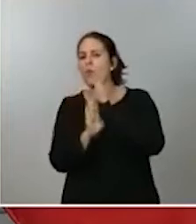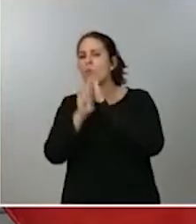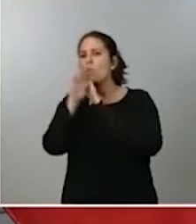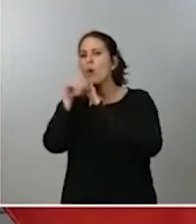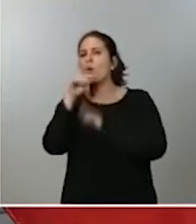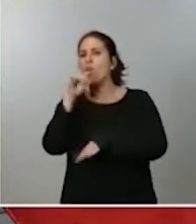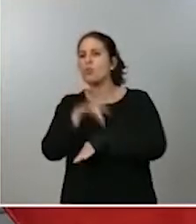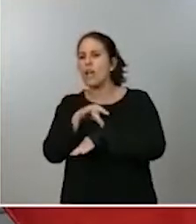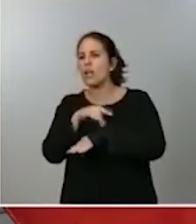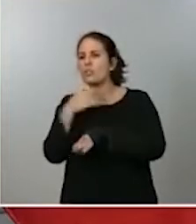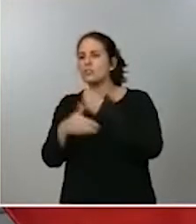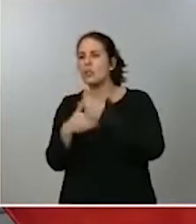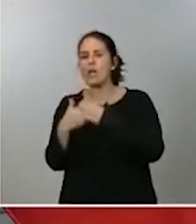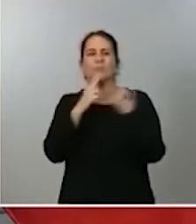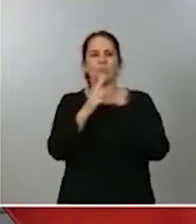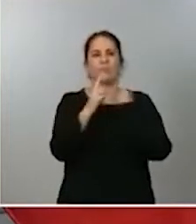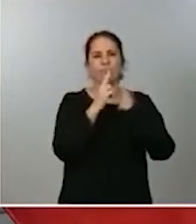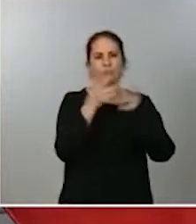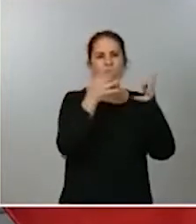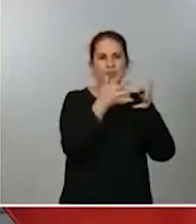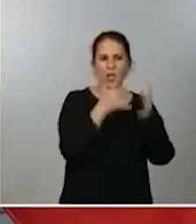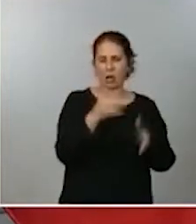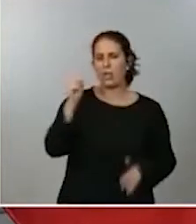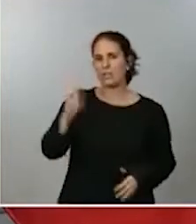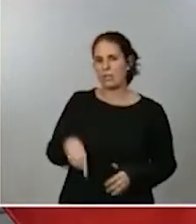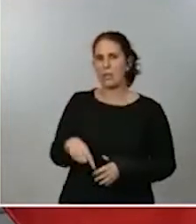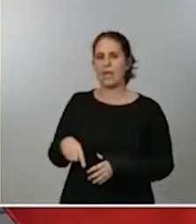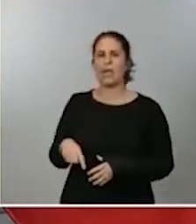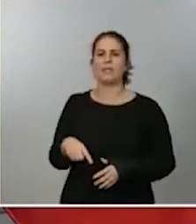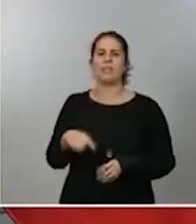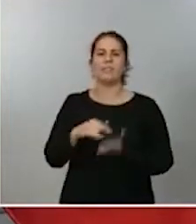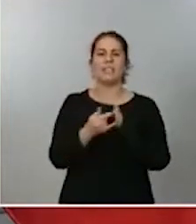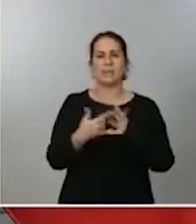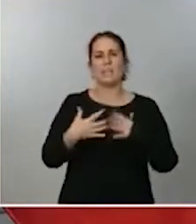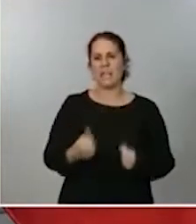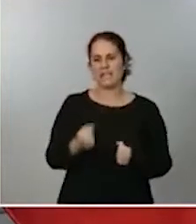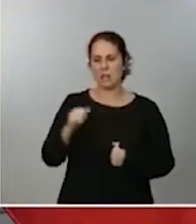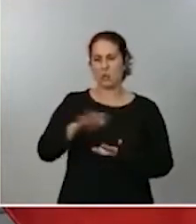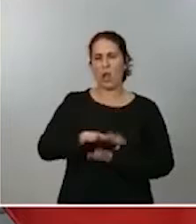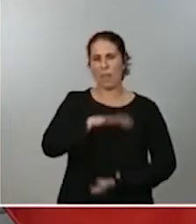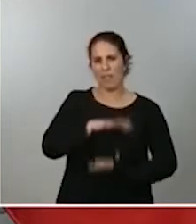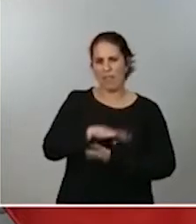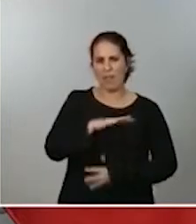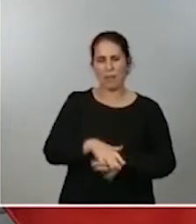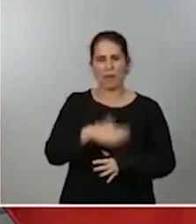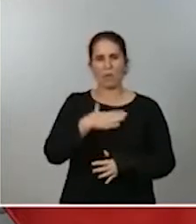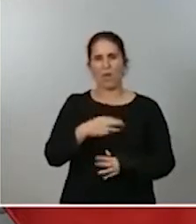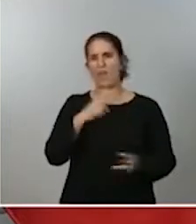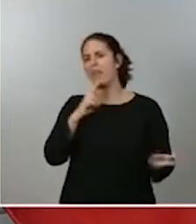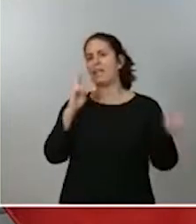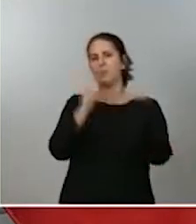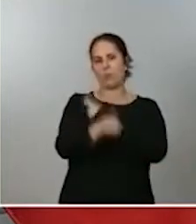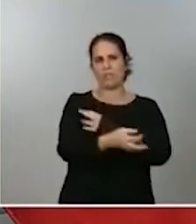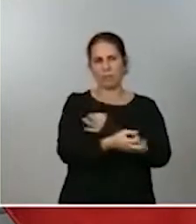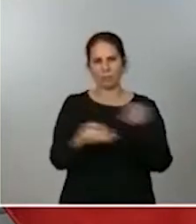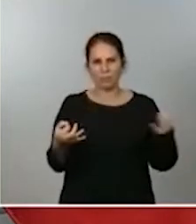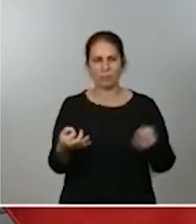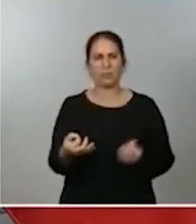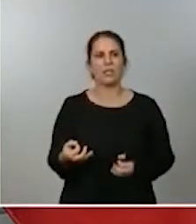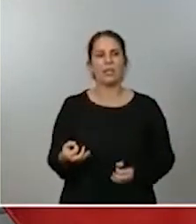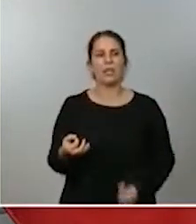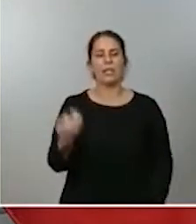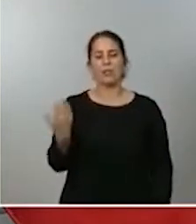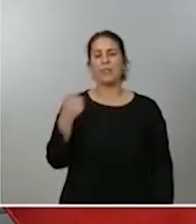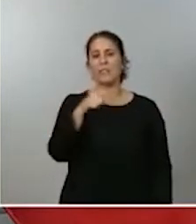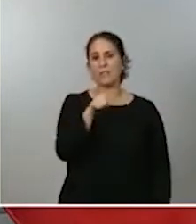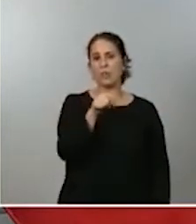se está comportando el sistema sanitario para la capacidad para poder abordar esta enfermedad y son parámetros que